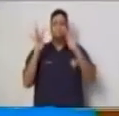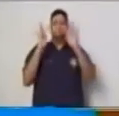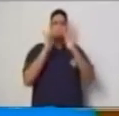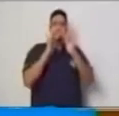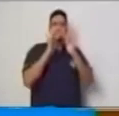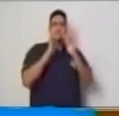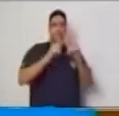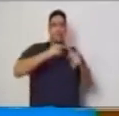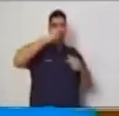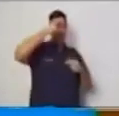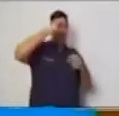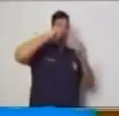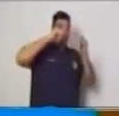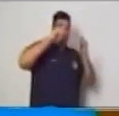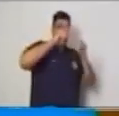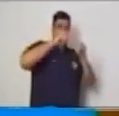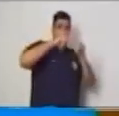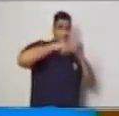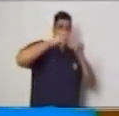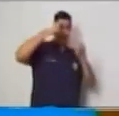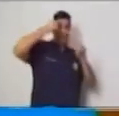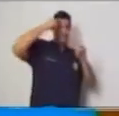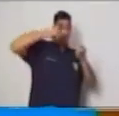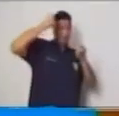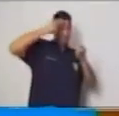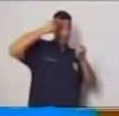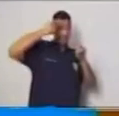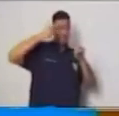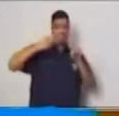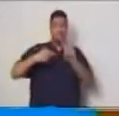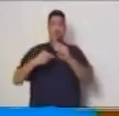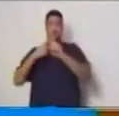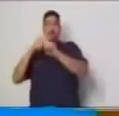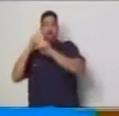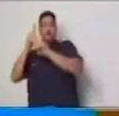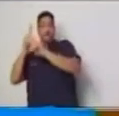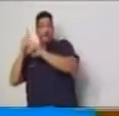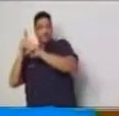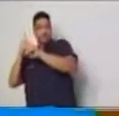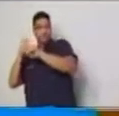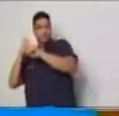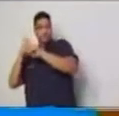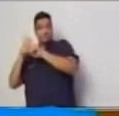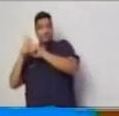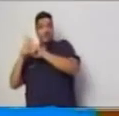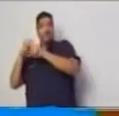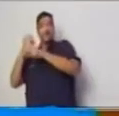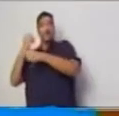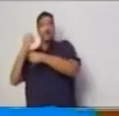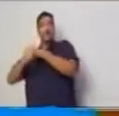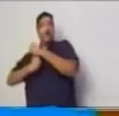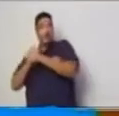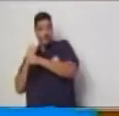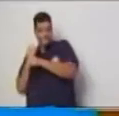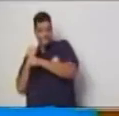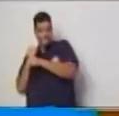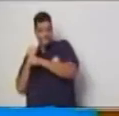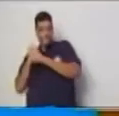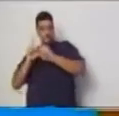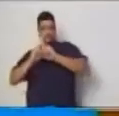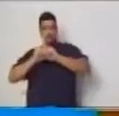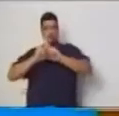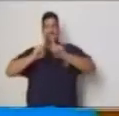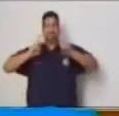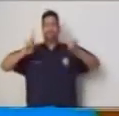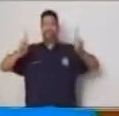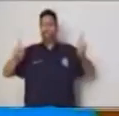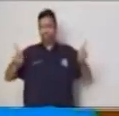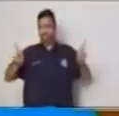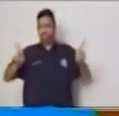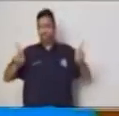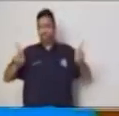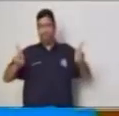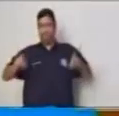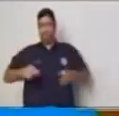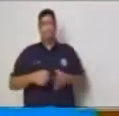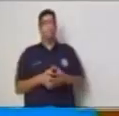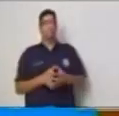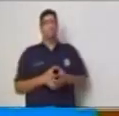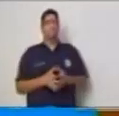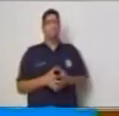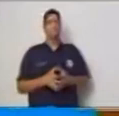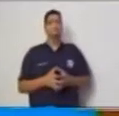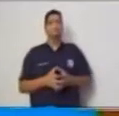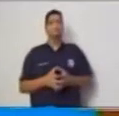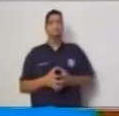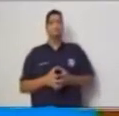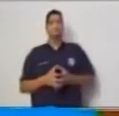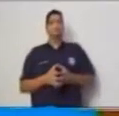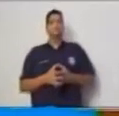en este caso los días es la variable que va a depender de cada año trabajado.